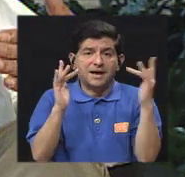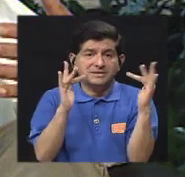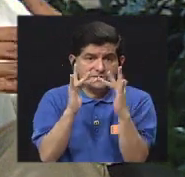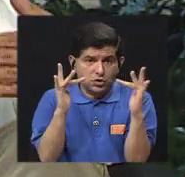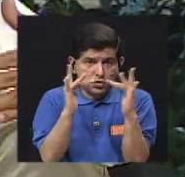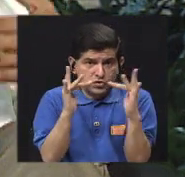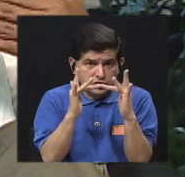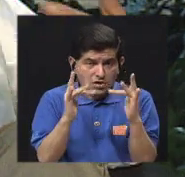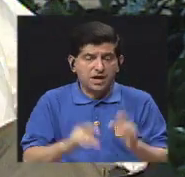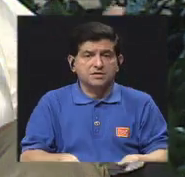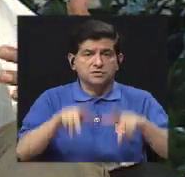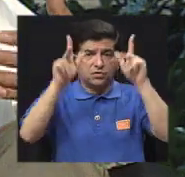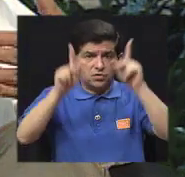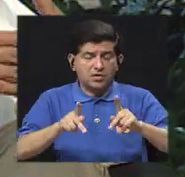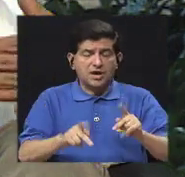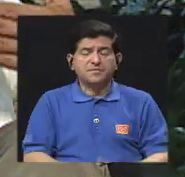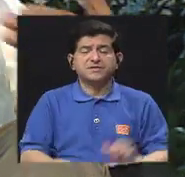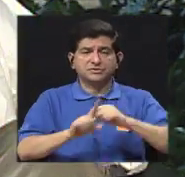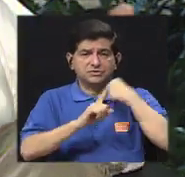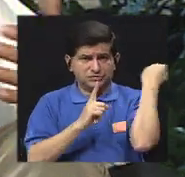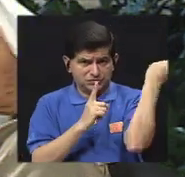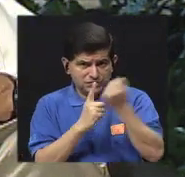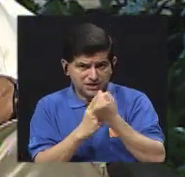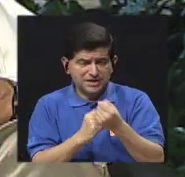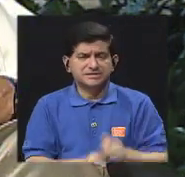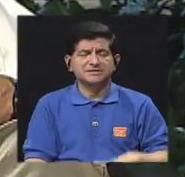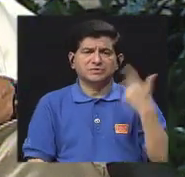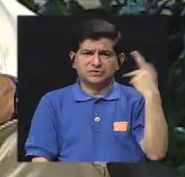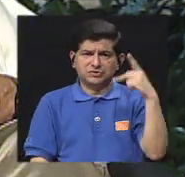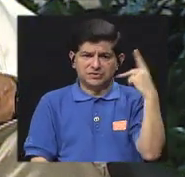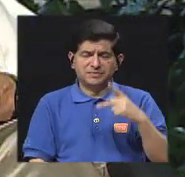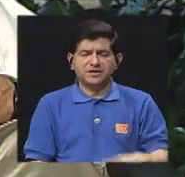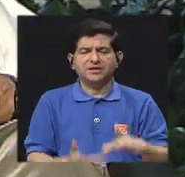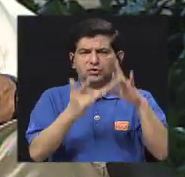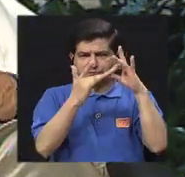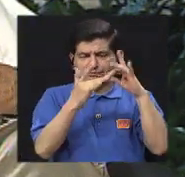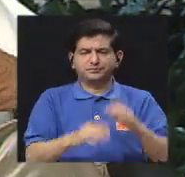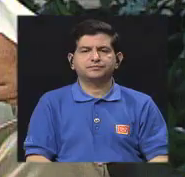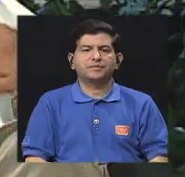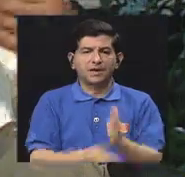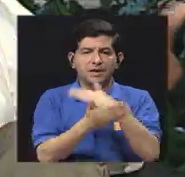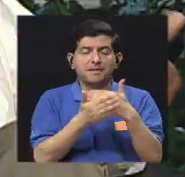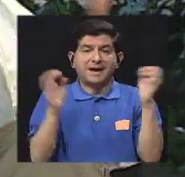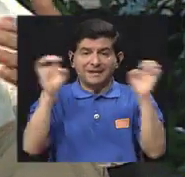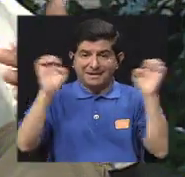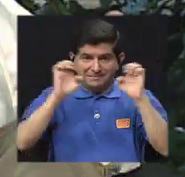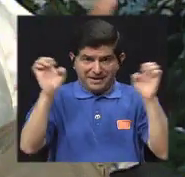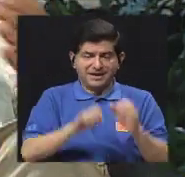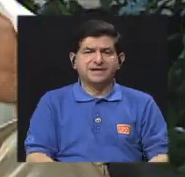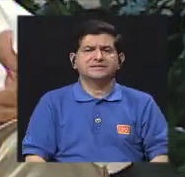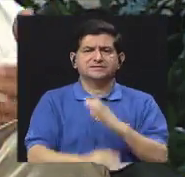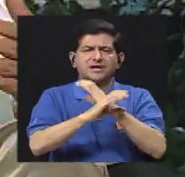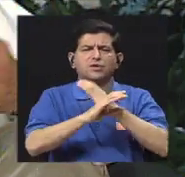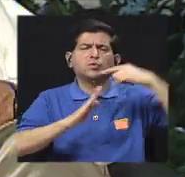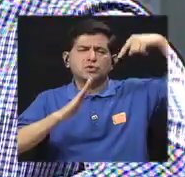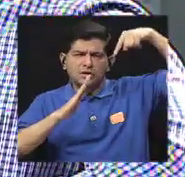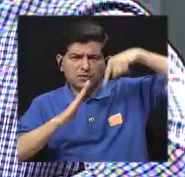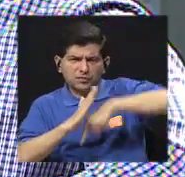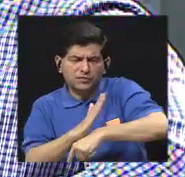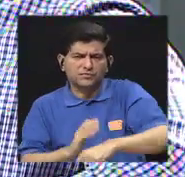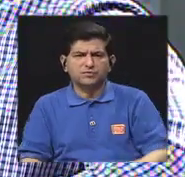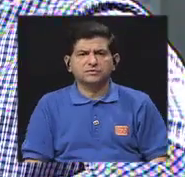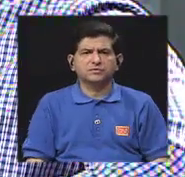con el usuario en situaciones de mayor riesgo, como la parte de emergencias, como cuidados intensivos,